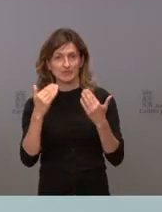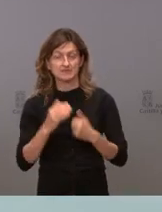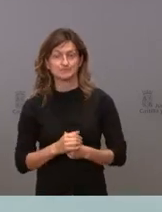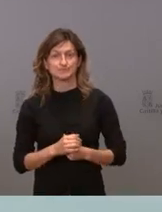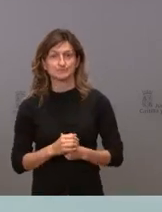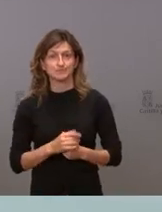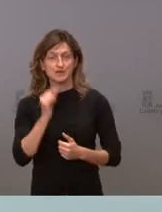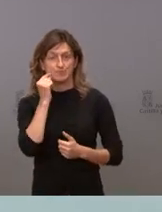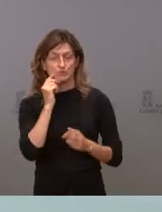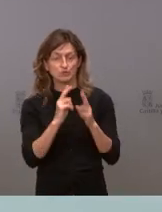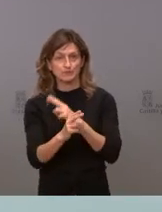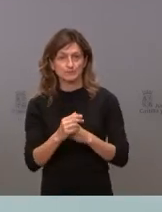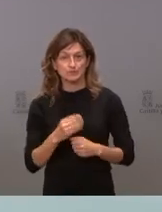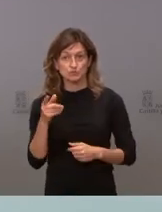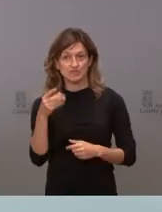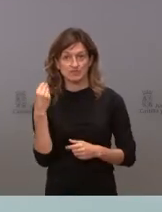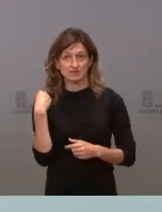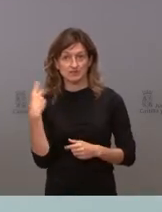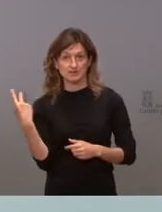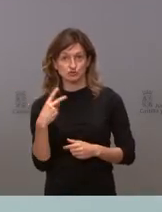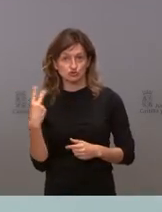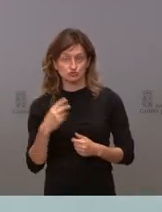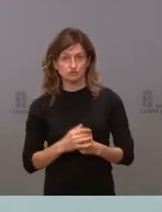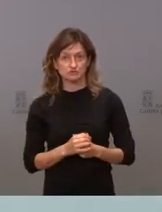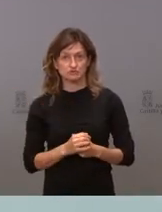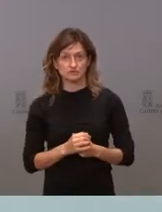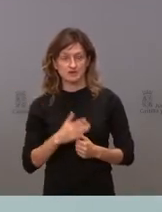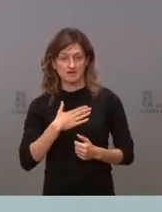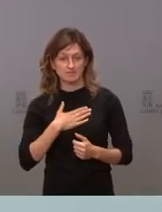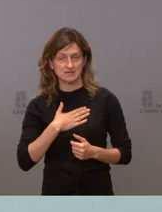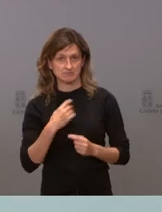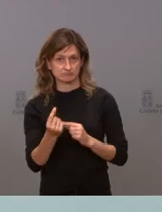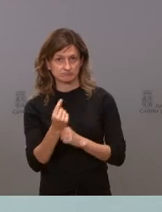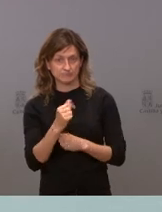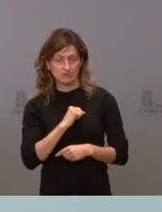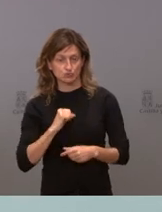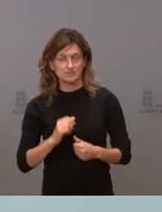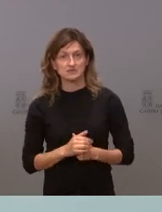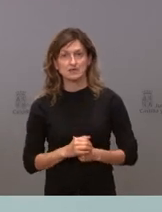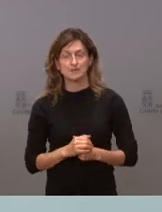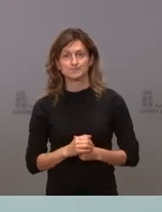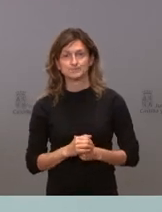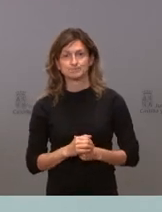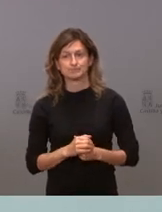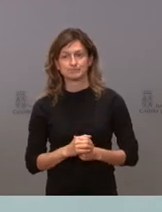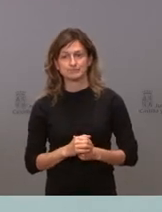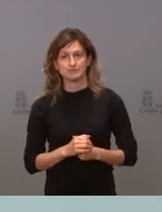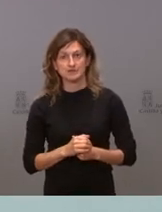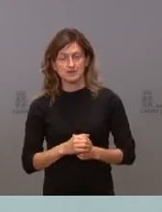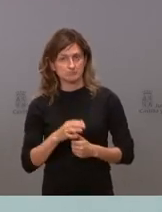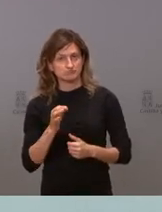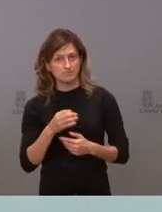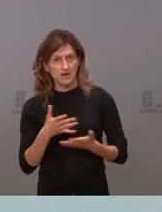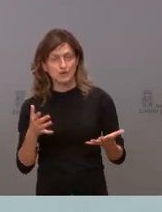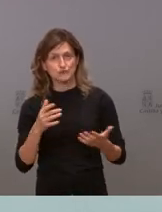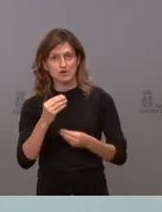Respecto a la pregunta que nos formulan los dos, directamente a mí, claro que hacemos autocrítica